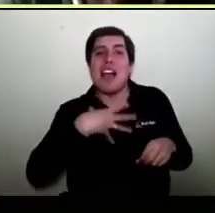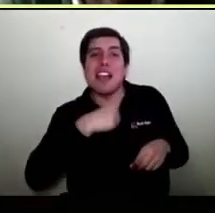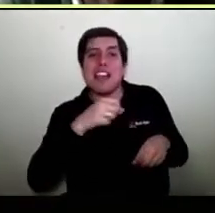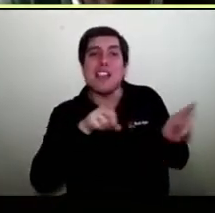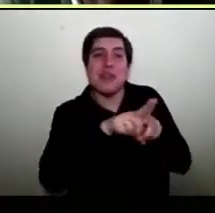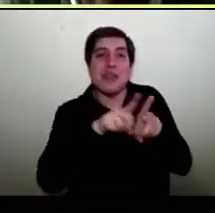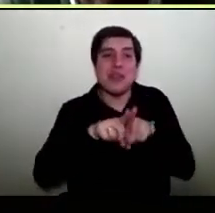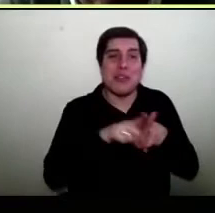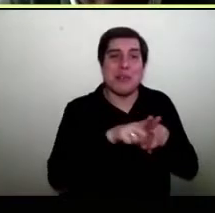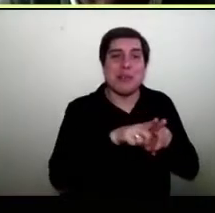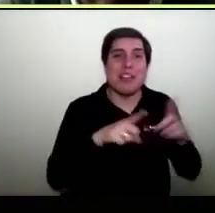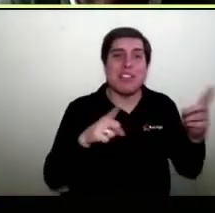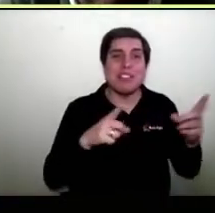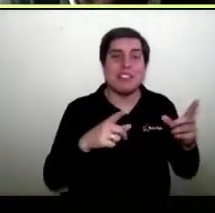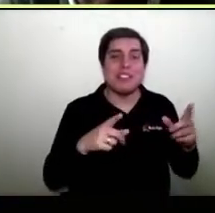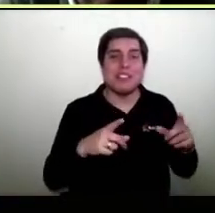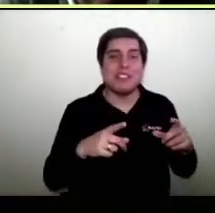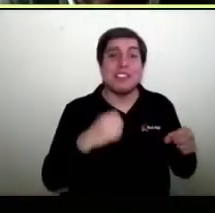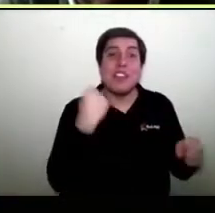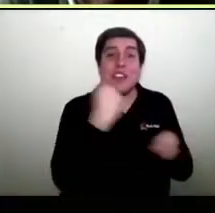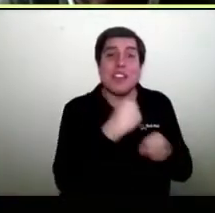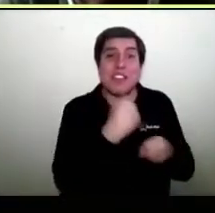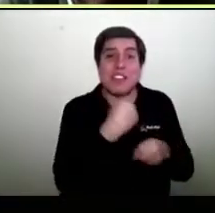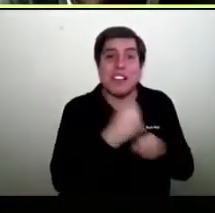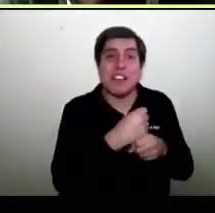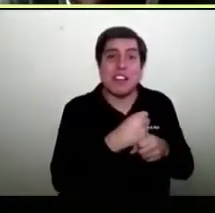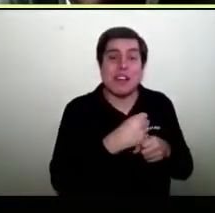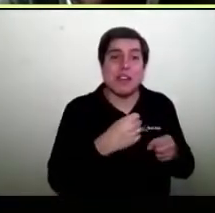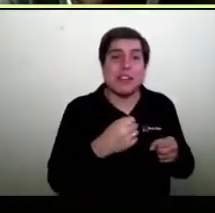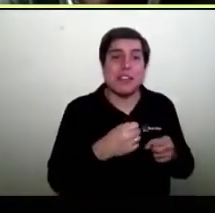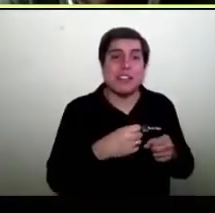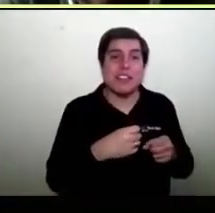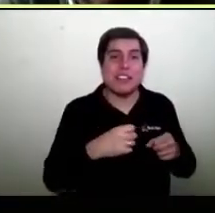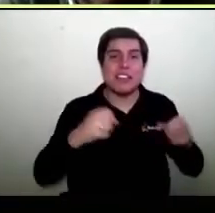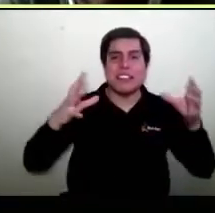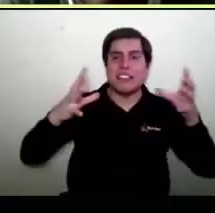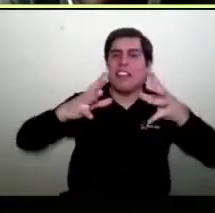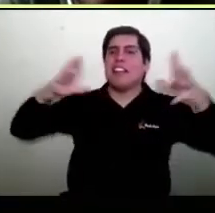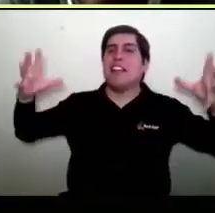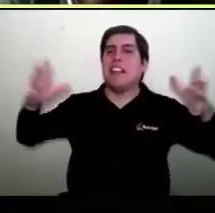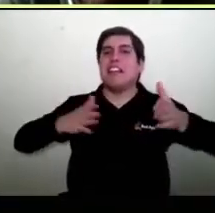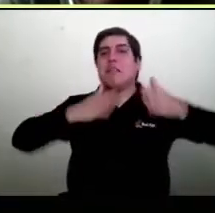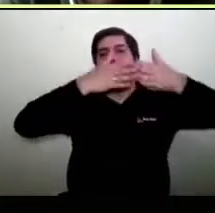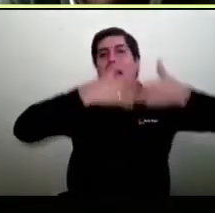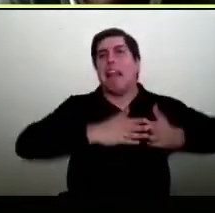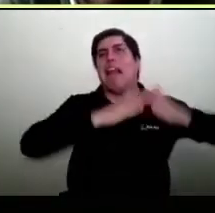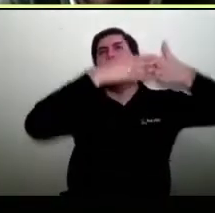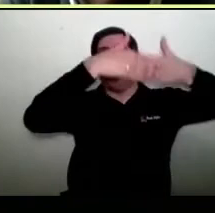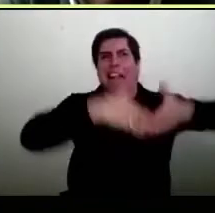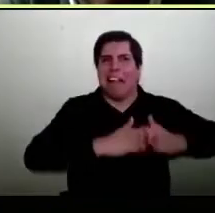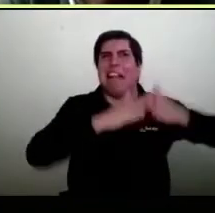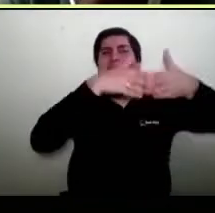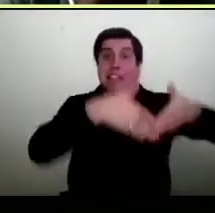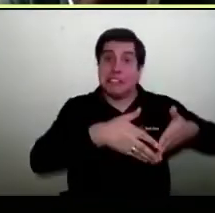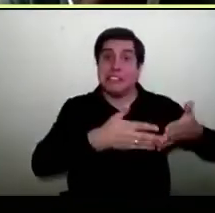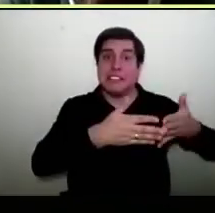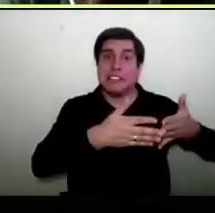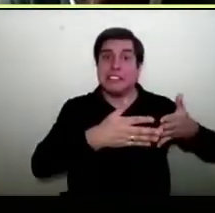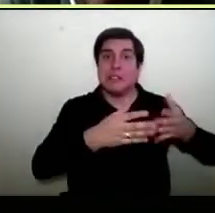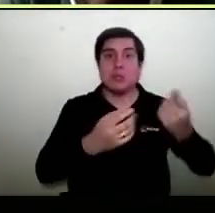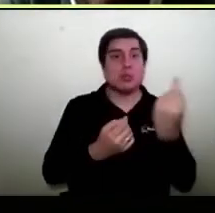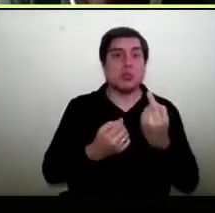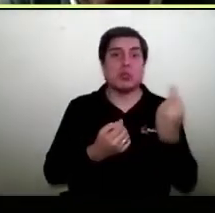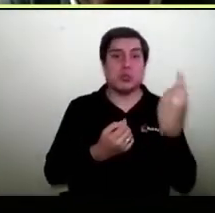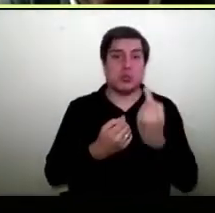hermanos, los trabajadores que contrataron llevando este container por el mar abierto y, pero van solos.